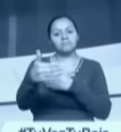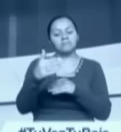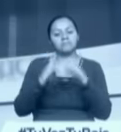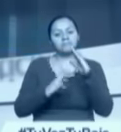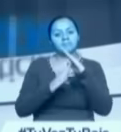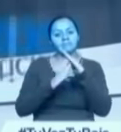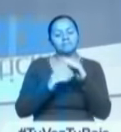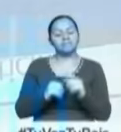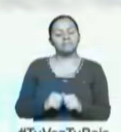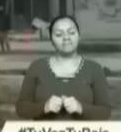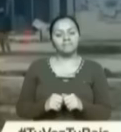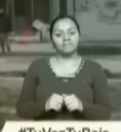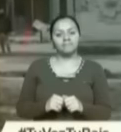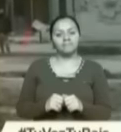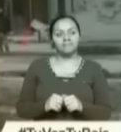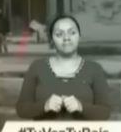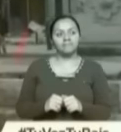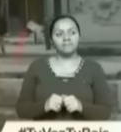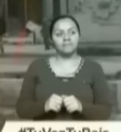paz.